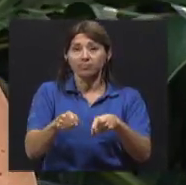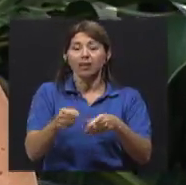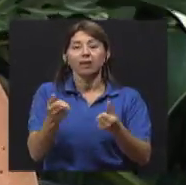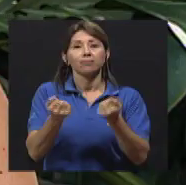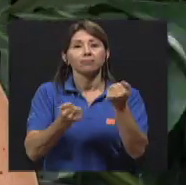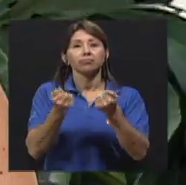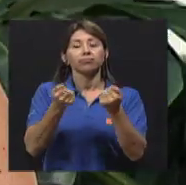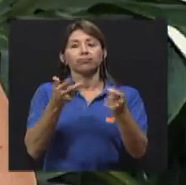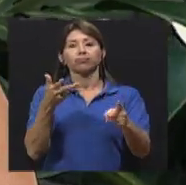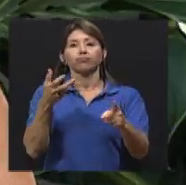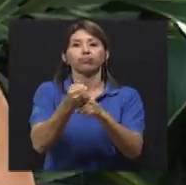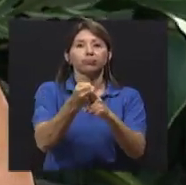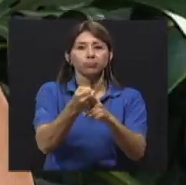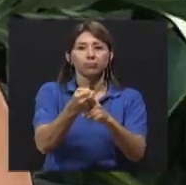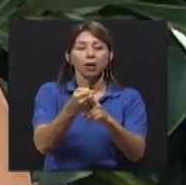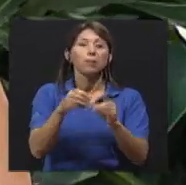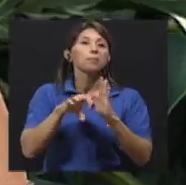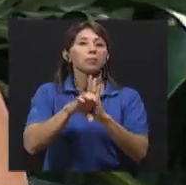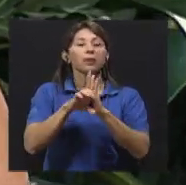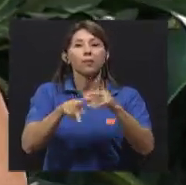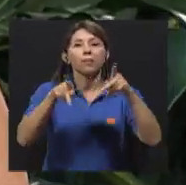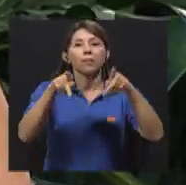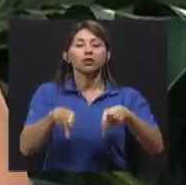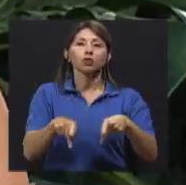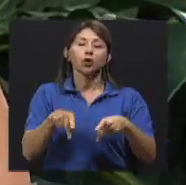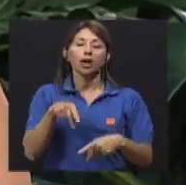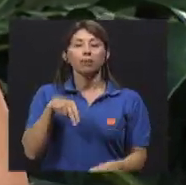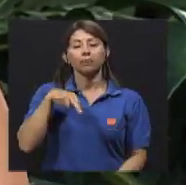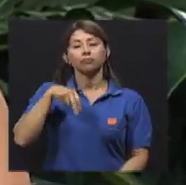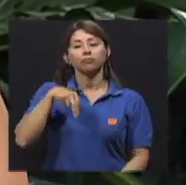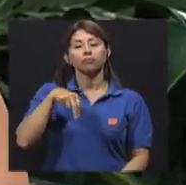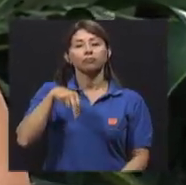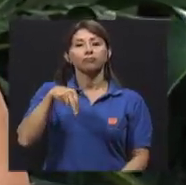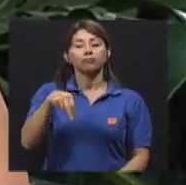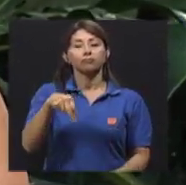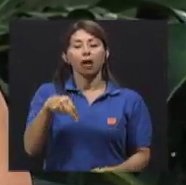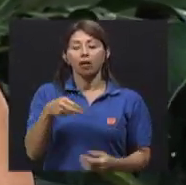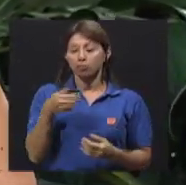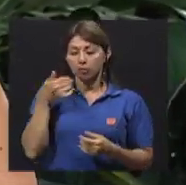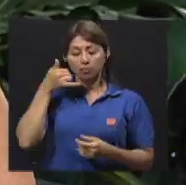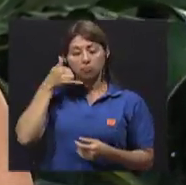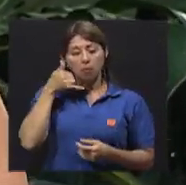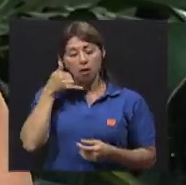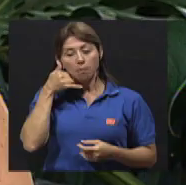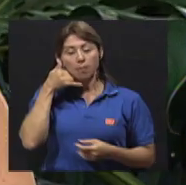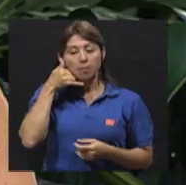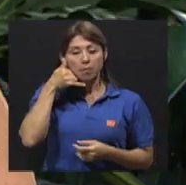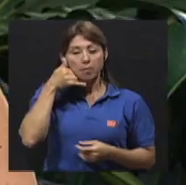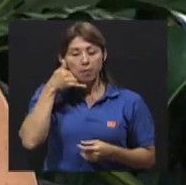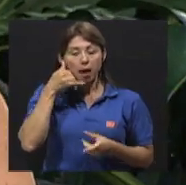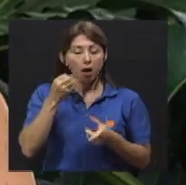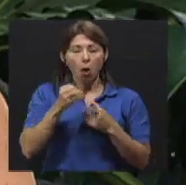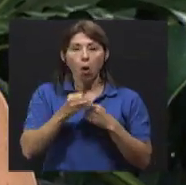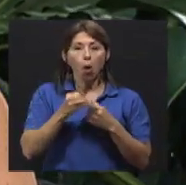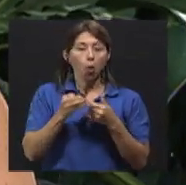tránsito, porque la persona va distraída, digamos, en lo que va haciendo y de repente no escucha o no